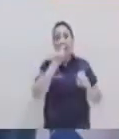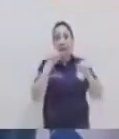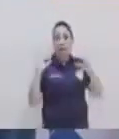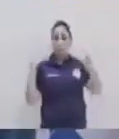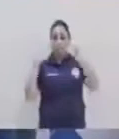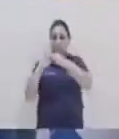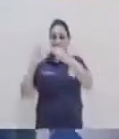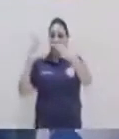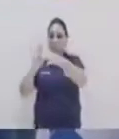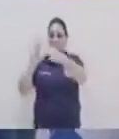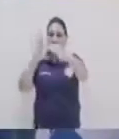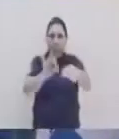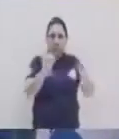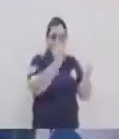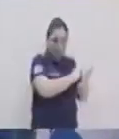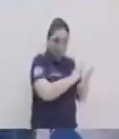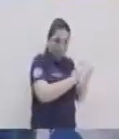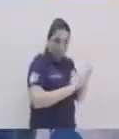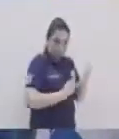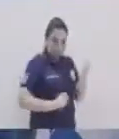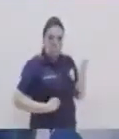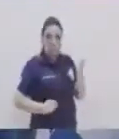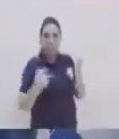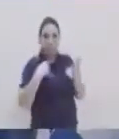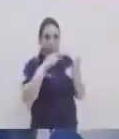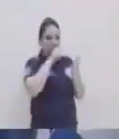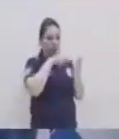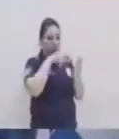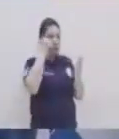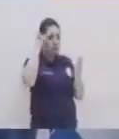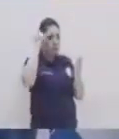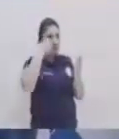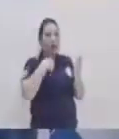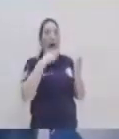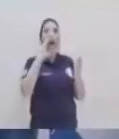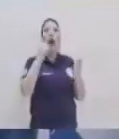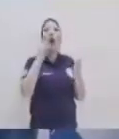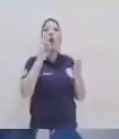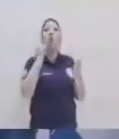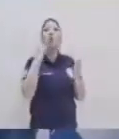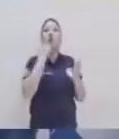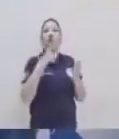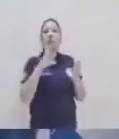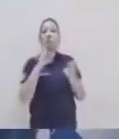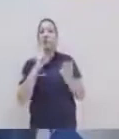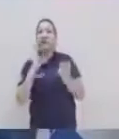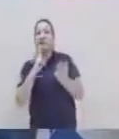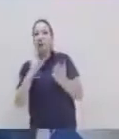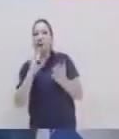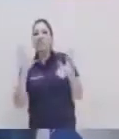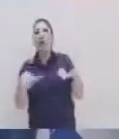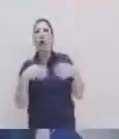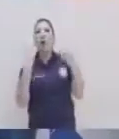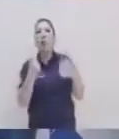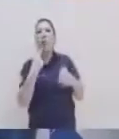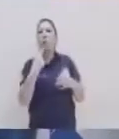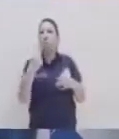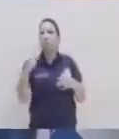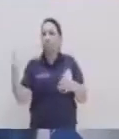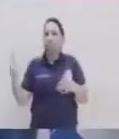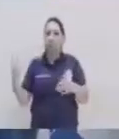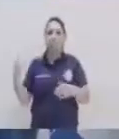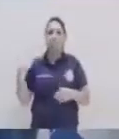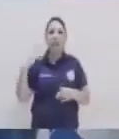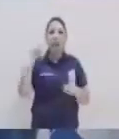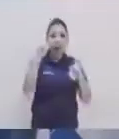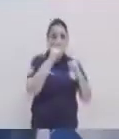que va anudado a que cuando escribo, porque no es solo cuando leo, sino que también cuando escribo, de qué manera lo quiero dar a conocer y